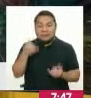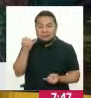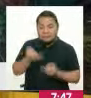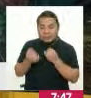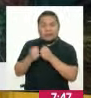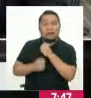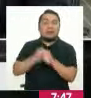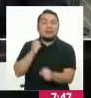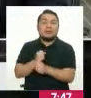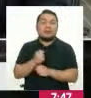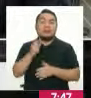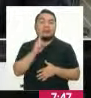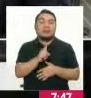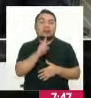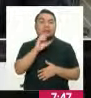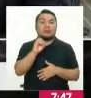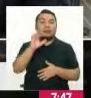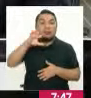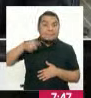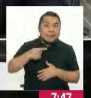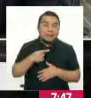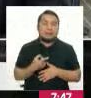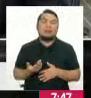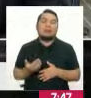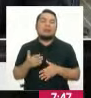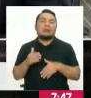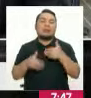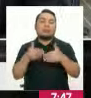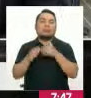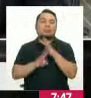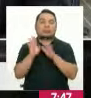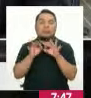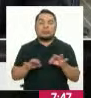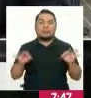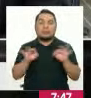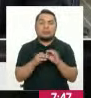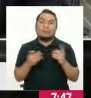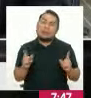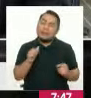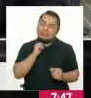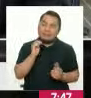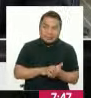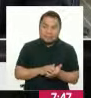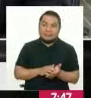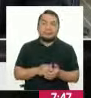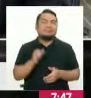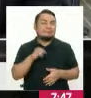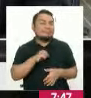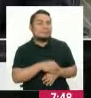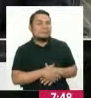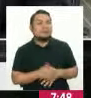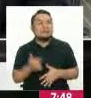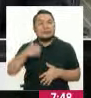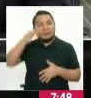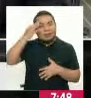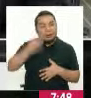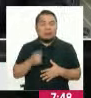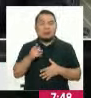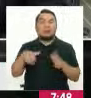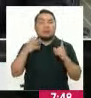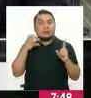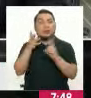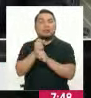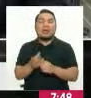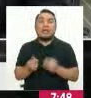de año con 105 mil ya es un avance importante, pero no es suficiente. Así Así que yo creo que esto se puede